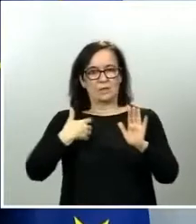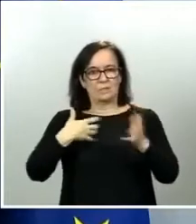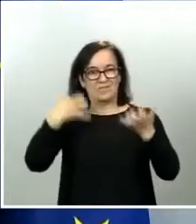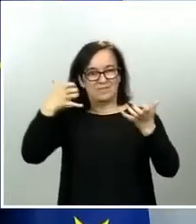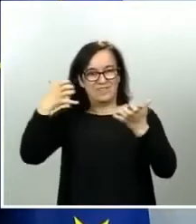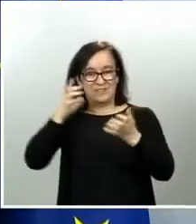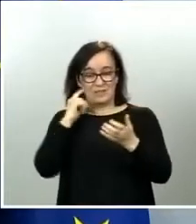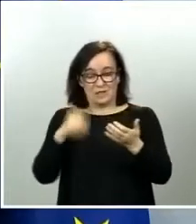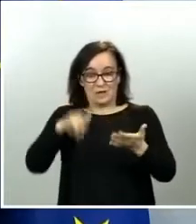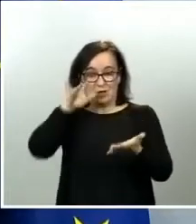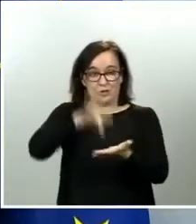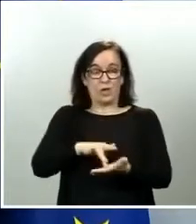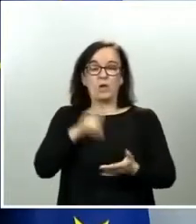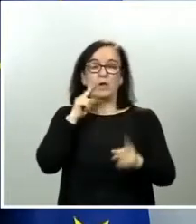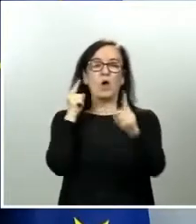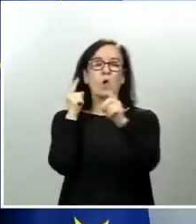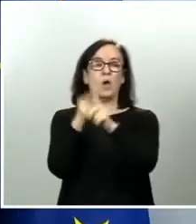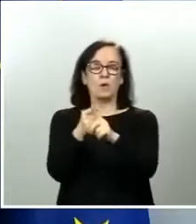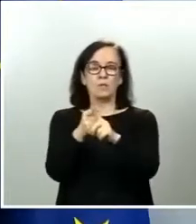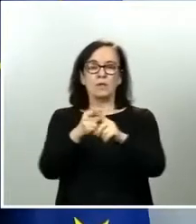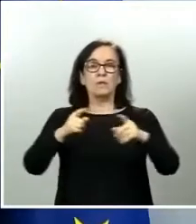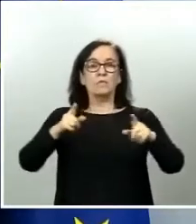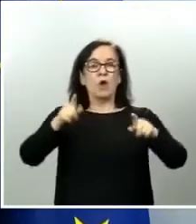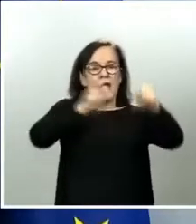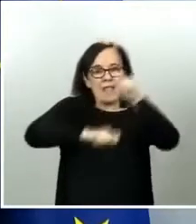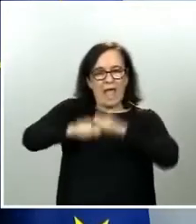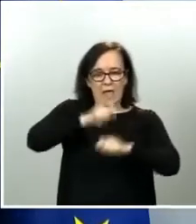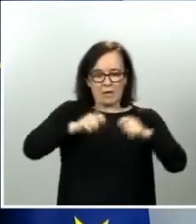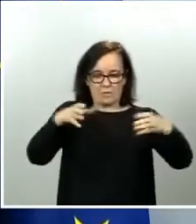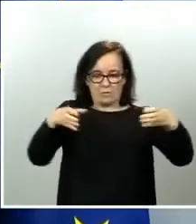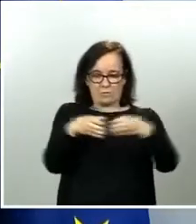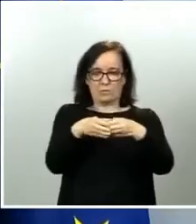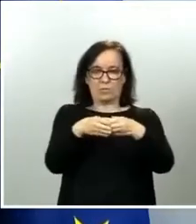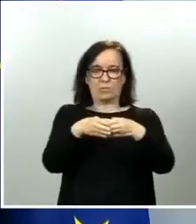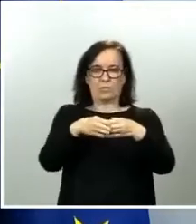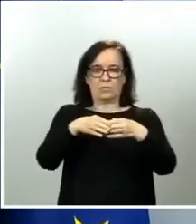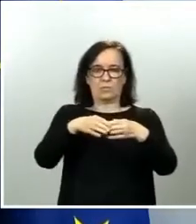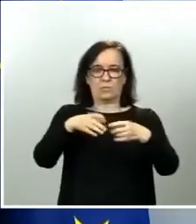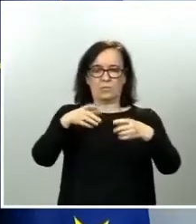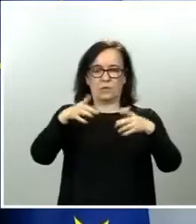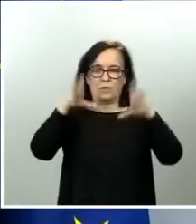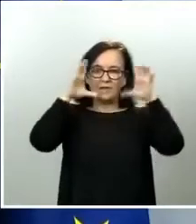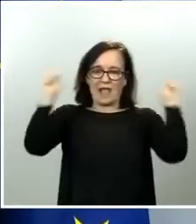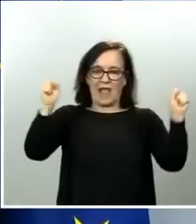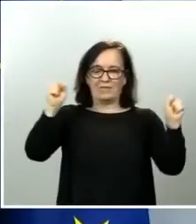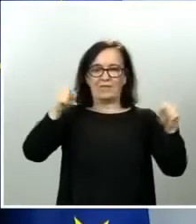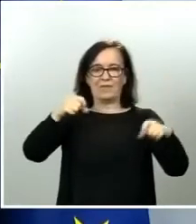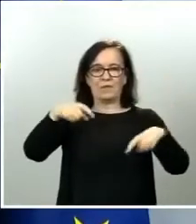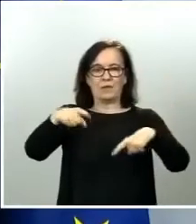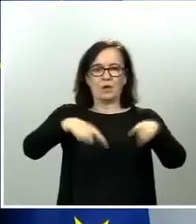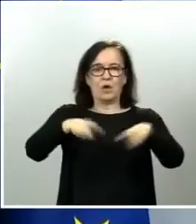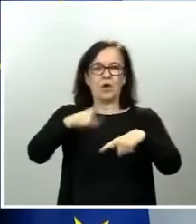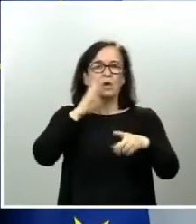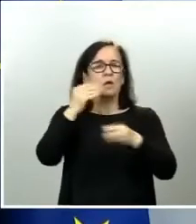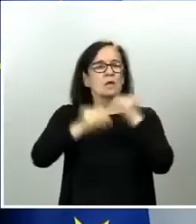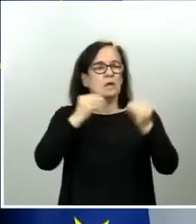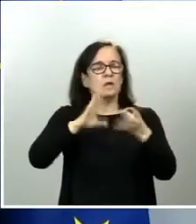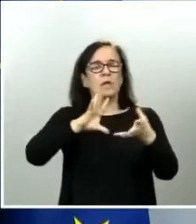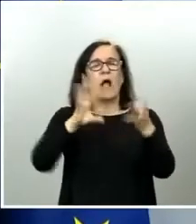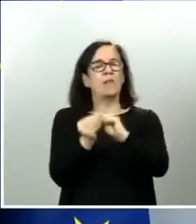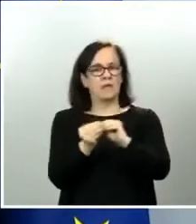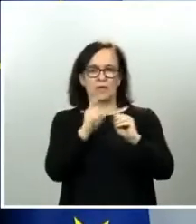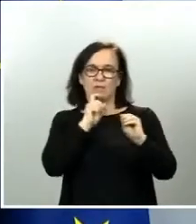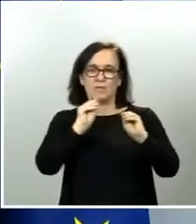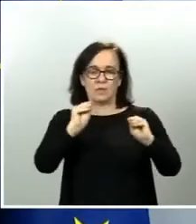objetivo, la agrupación de tráfico adaptarán su actuación en los futuros escenarios, sin olvidar que el